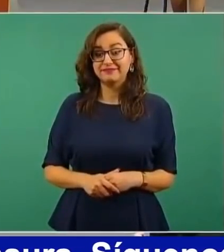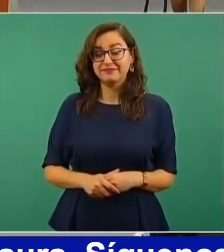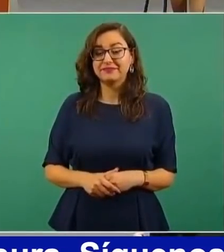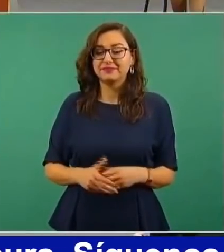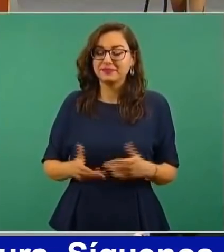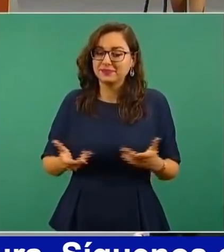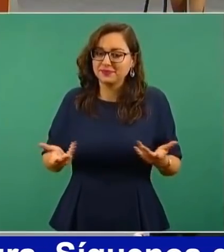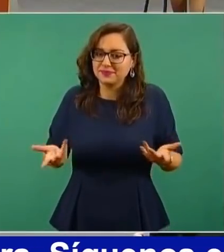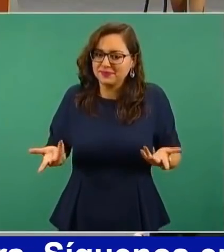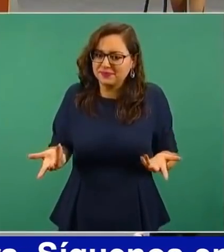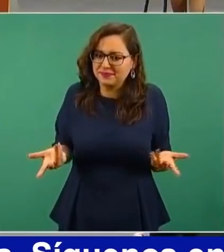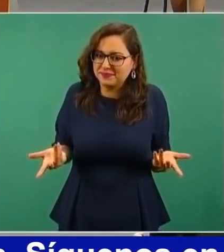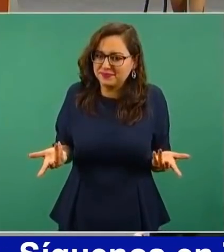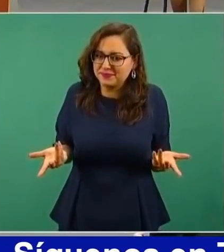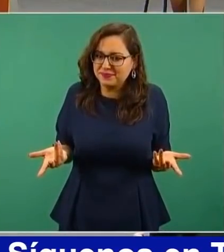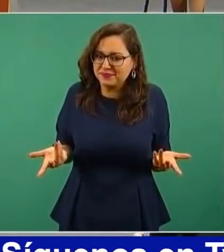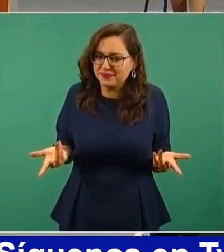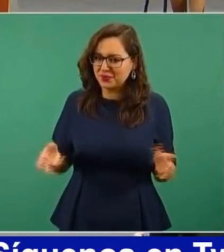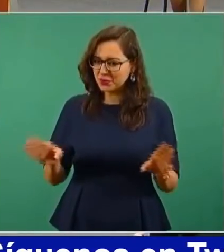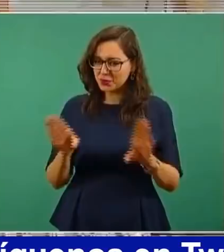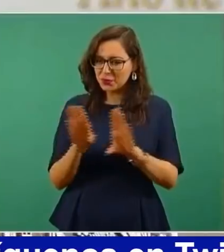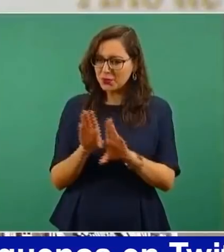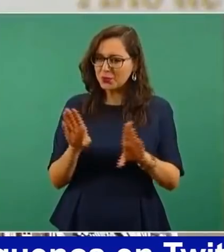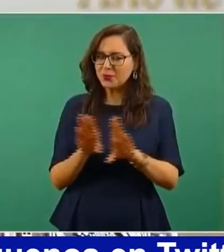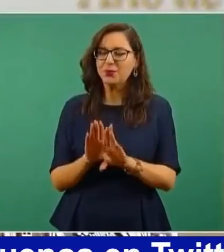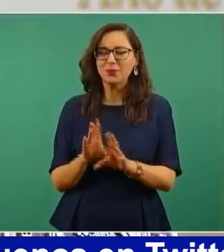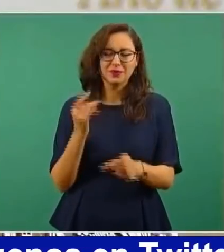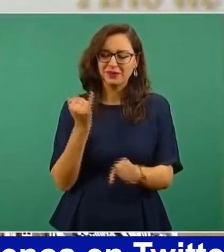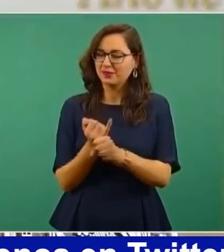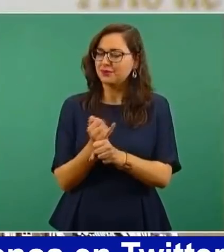cuando vi eso al